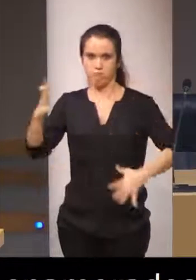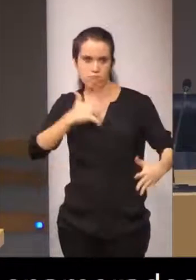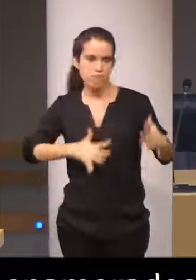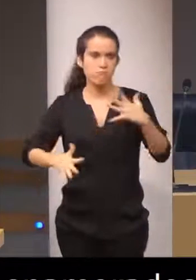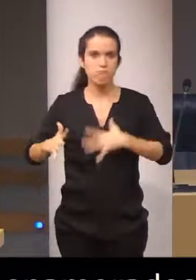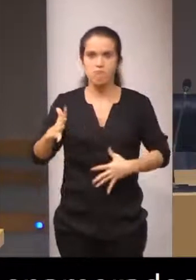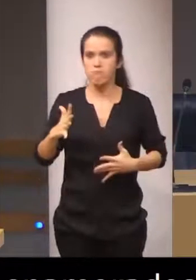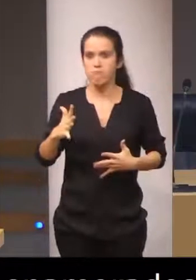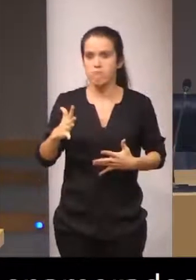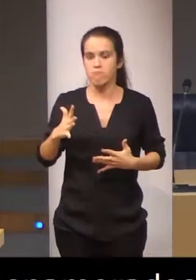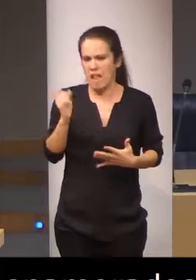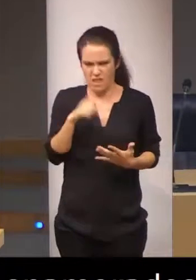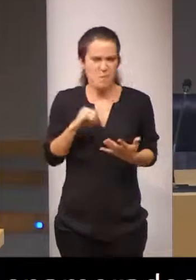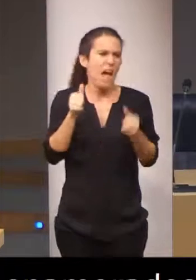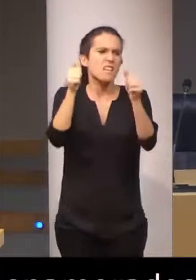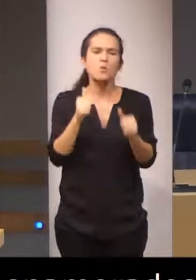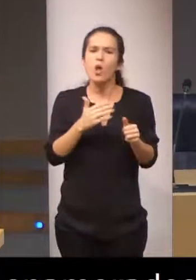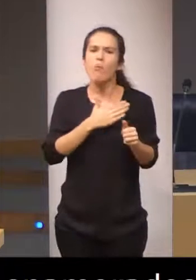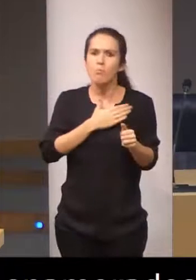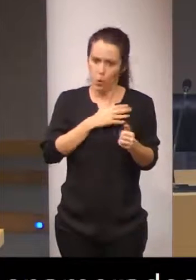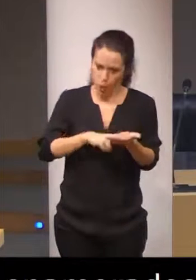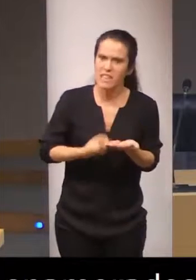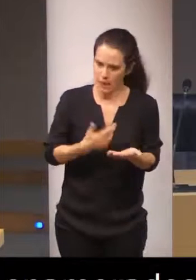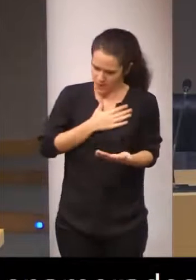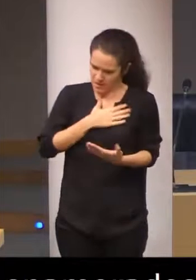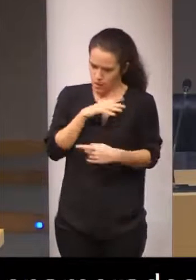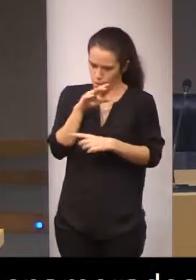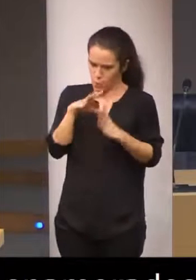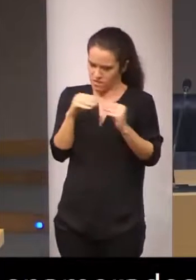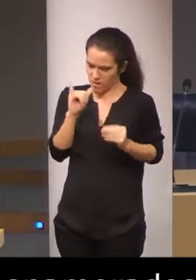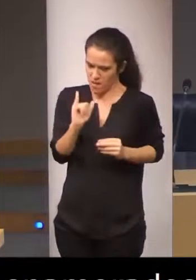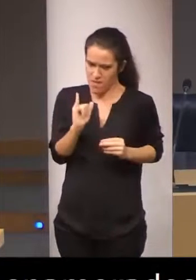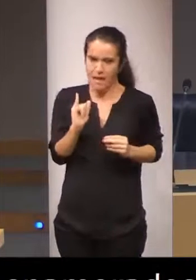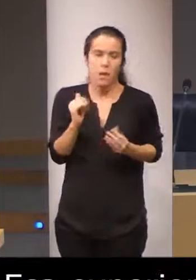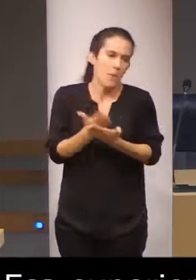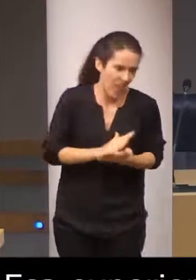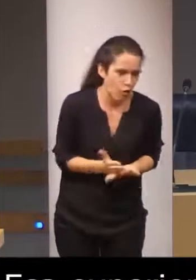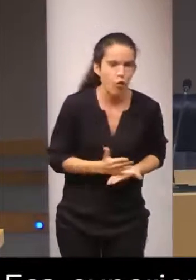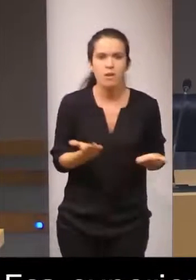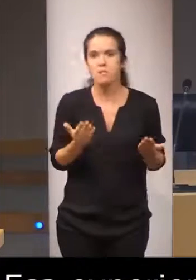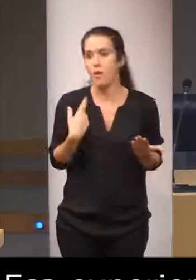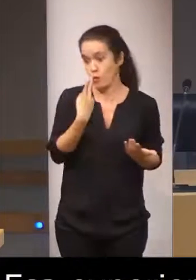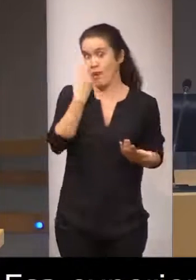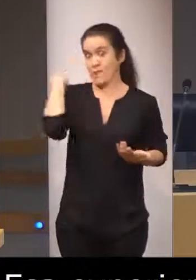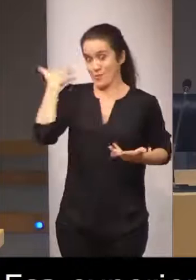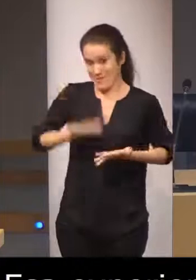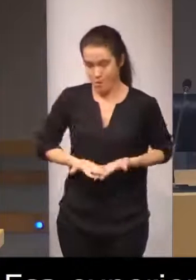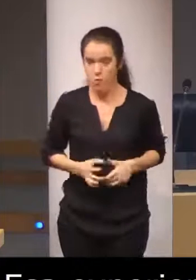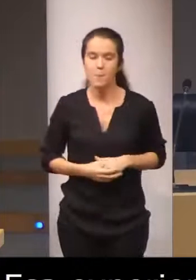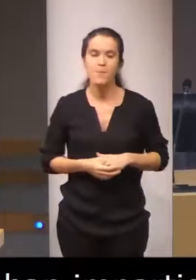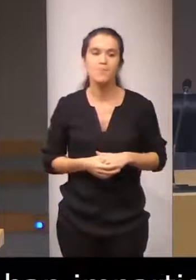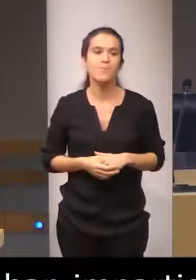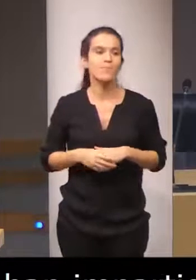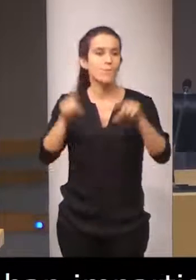también se han impartido títulos propios de intérprete en general de mediadores desde hace dos años de